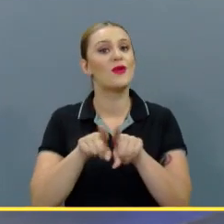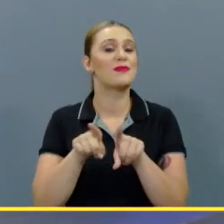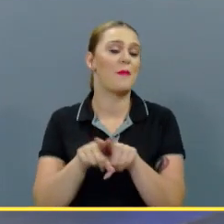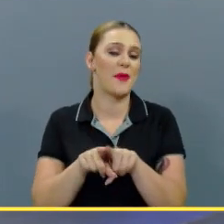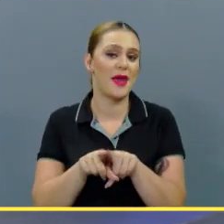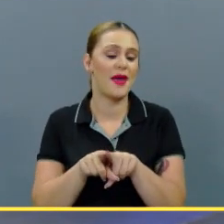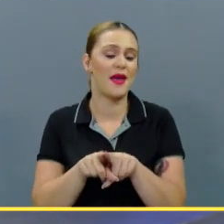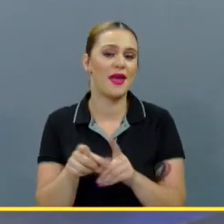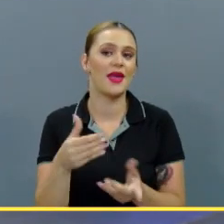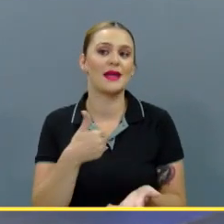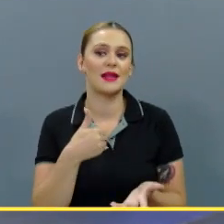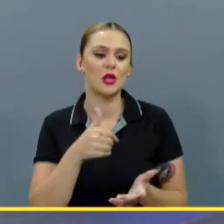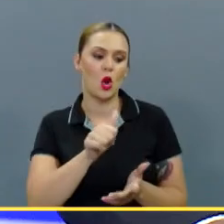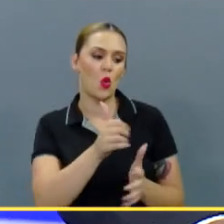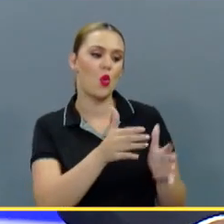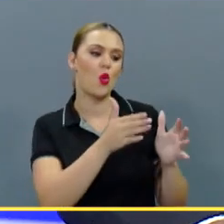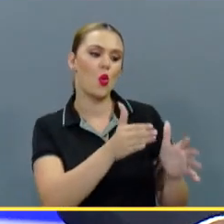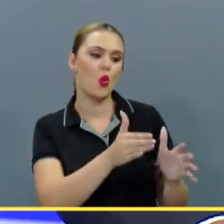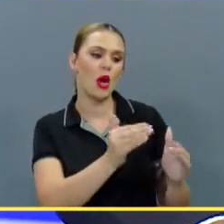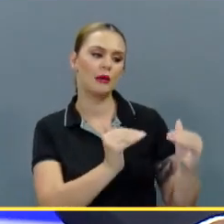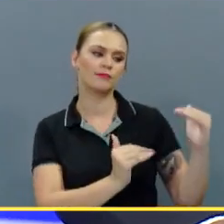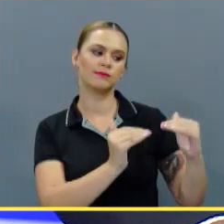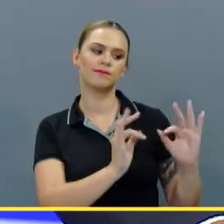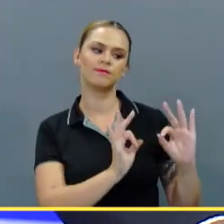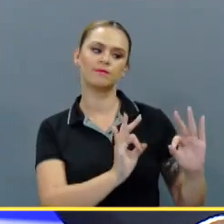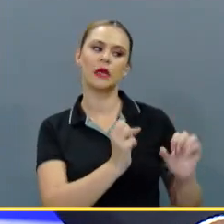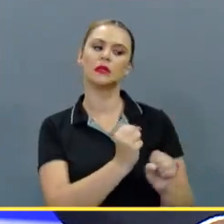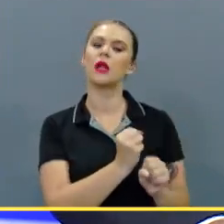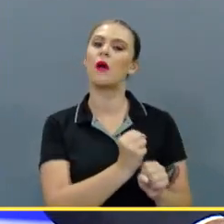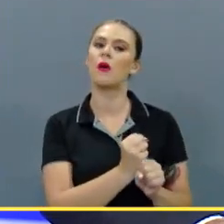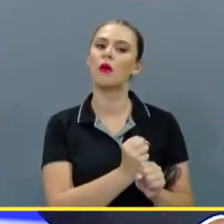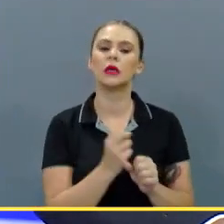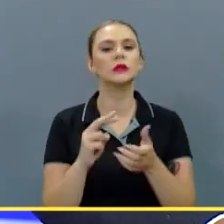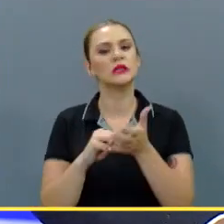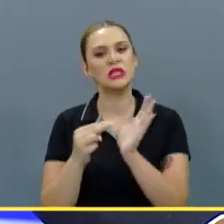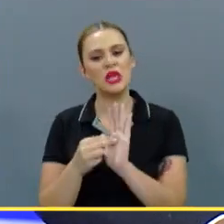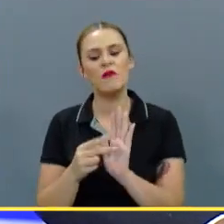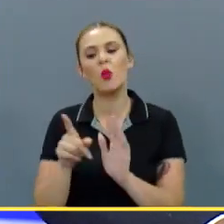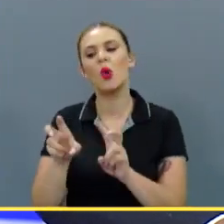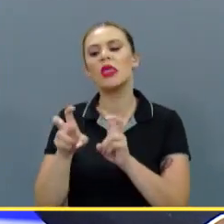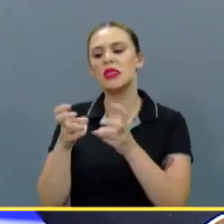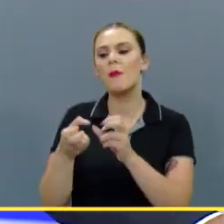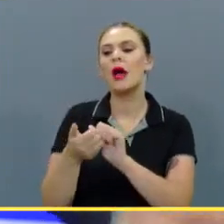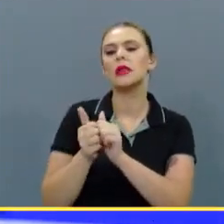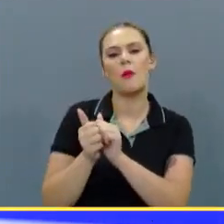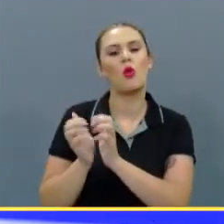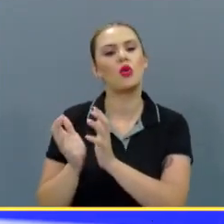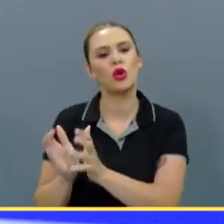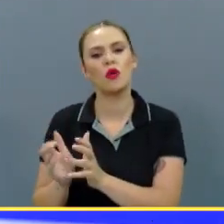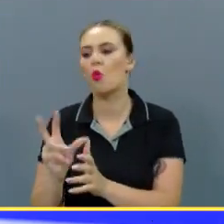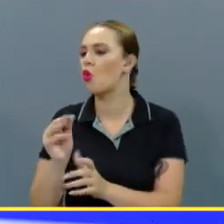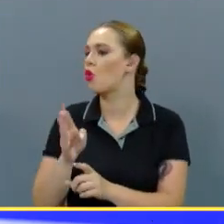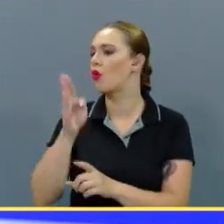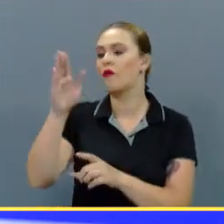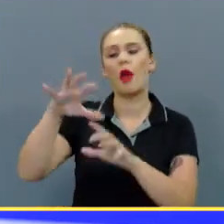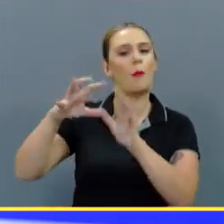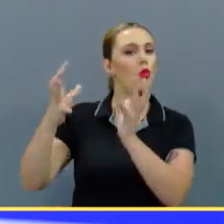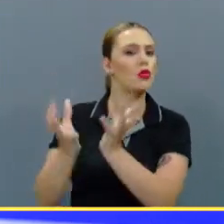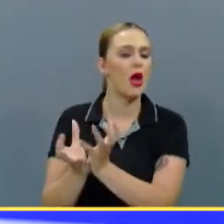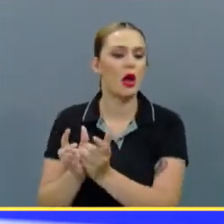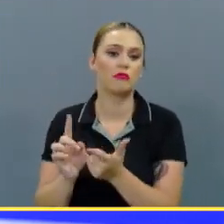está la otra parte, que es la estabilidad laboral. Está un tema deportivo, ¿verdad? Que es que no fuiste al Mundial